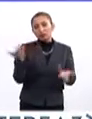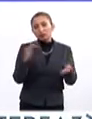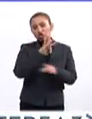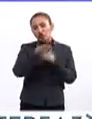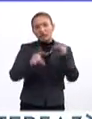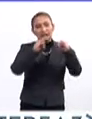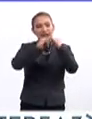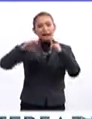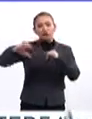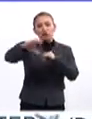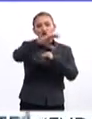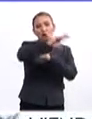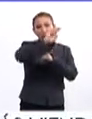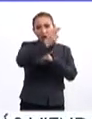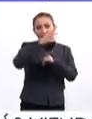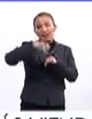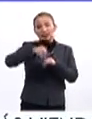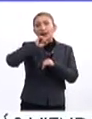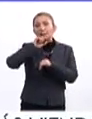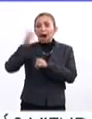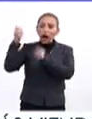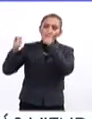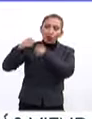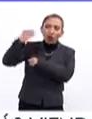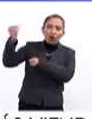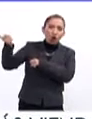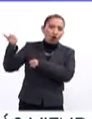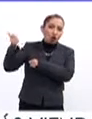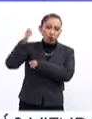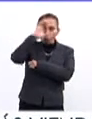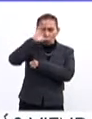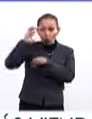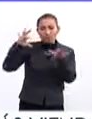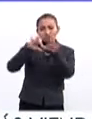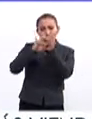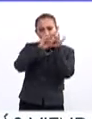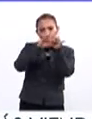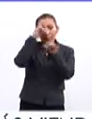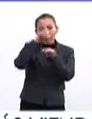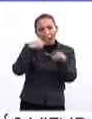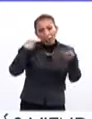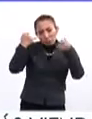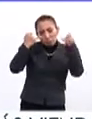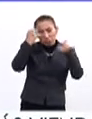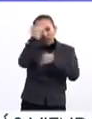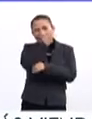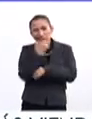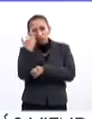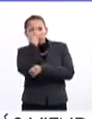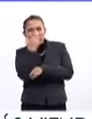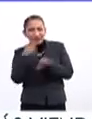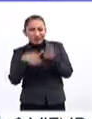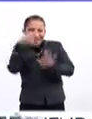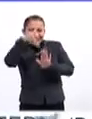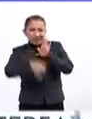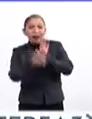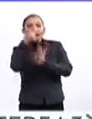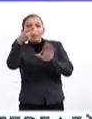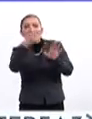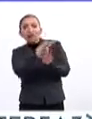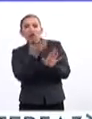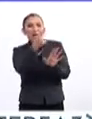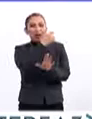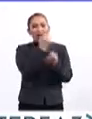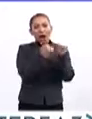todas las instituciones de la universidad y también algunas otras culturales se unieron también a hacer una revisión exhaustiva de lo que